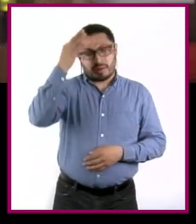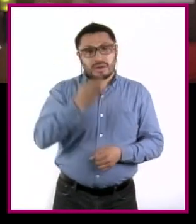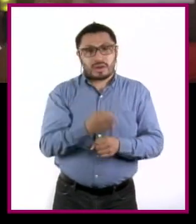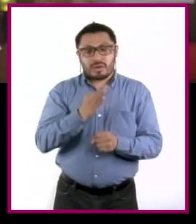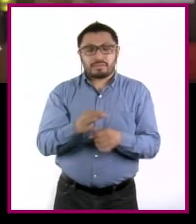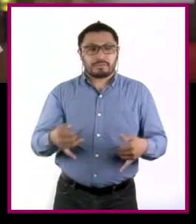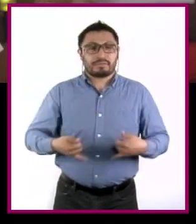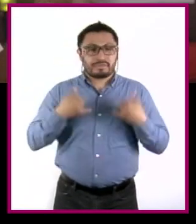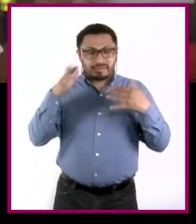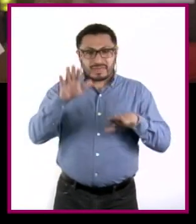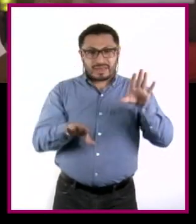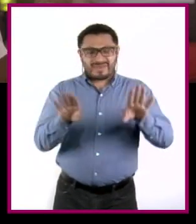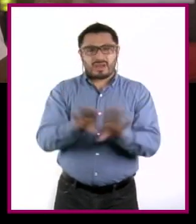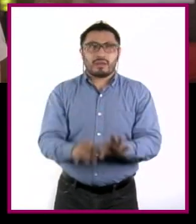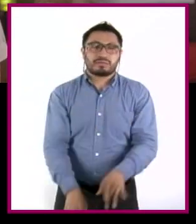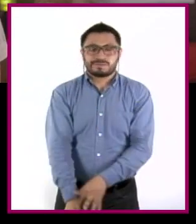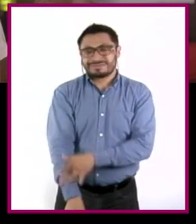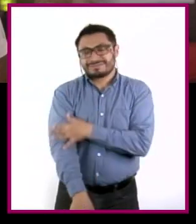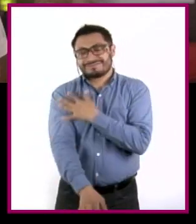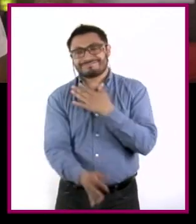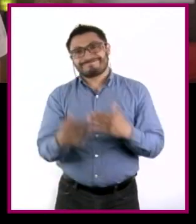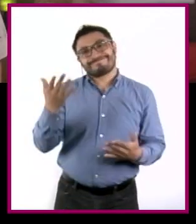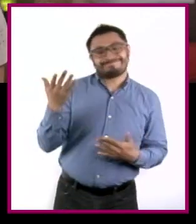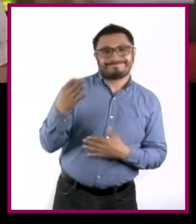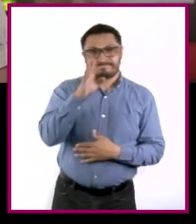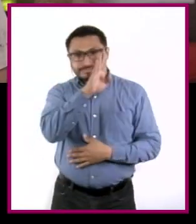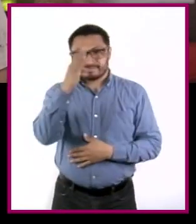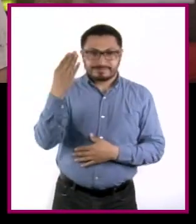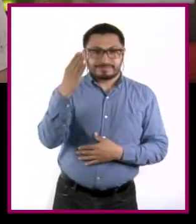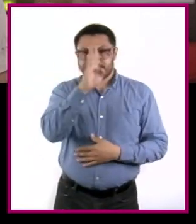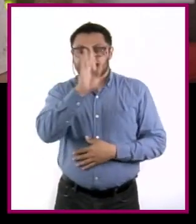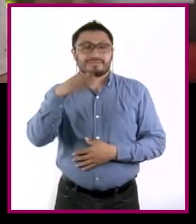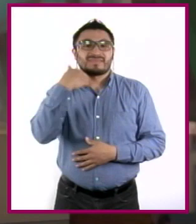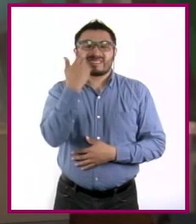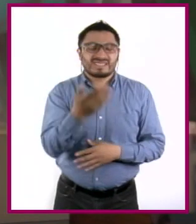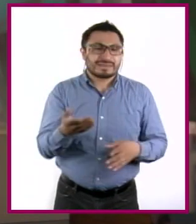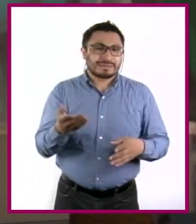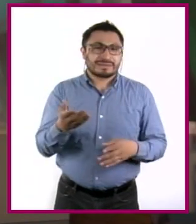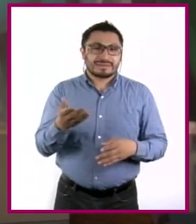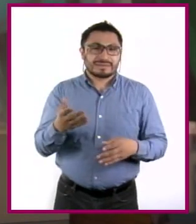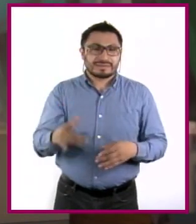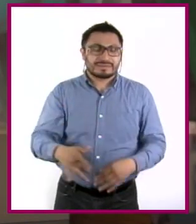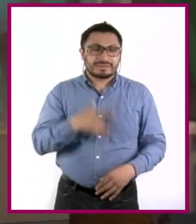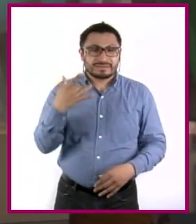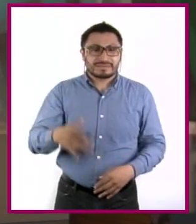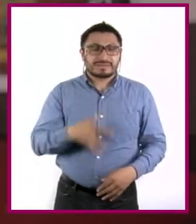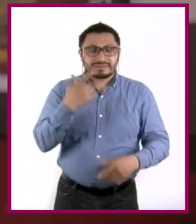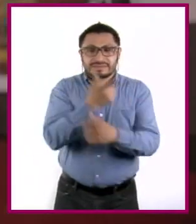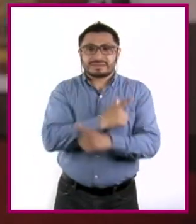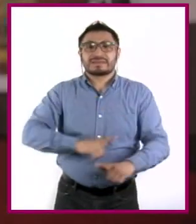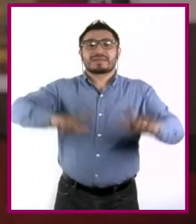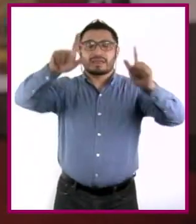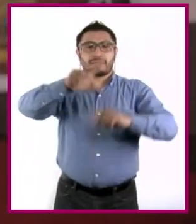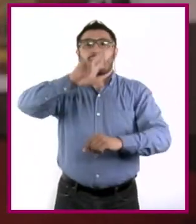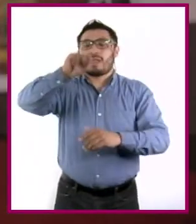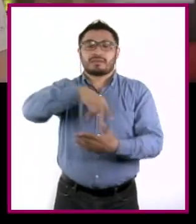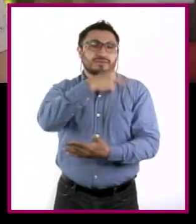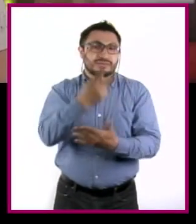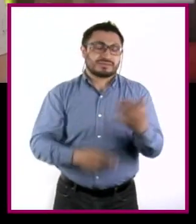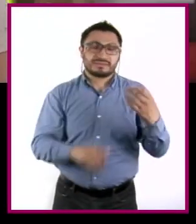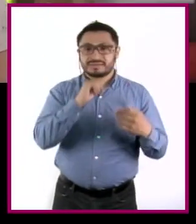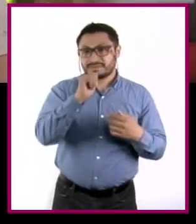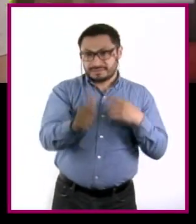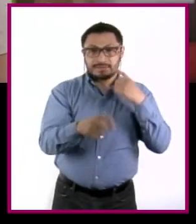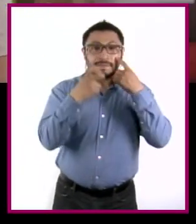la neta a veces somos muy emocionales y nos dejamos llevar por lo que queremos en el momento, en vez de planificar. Tienes mucha razón.